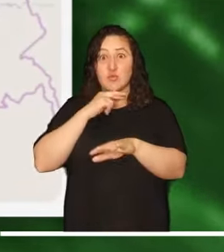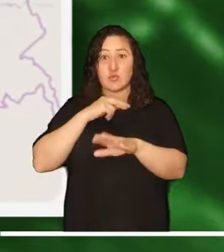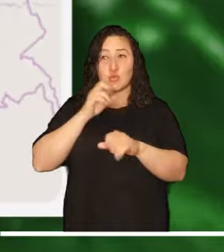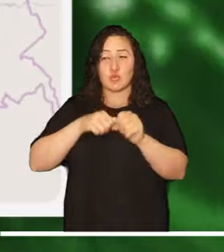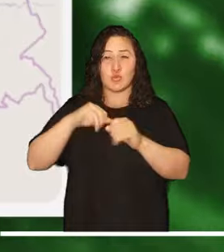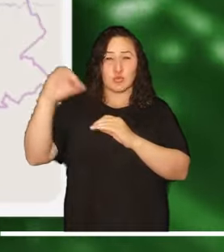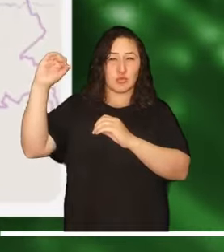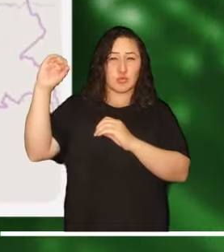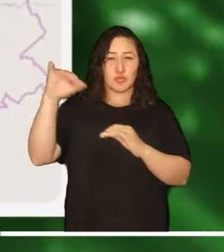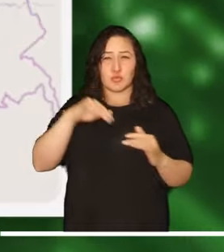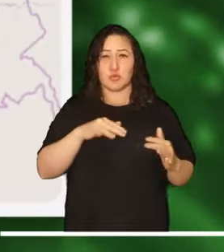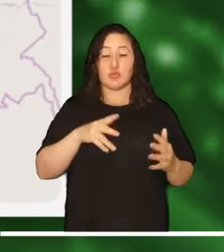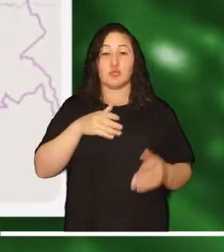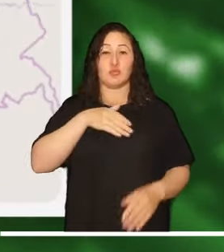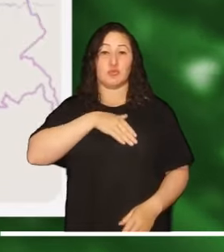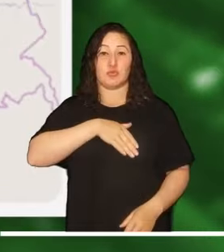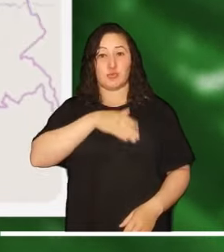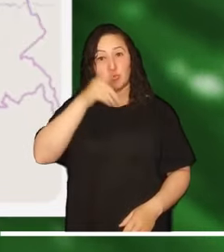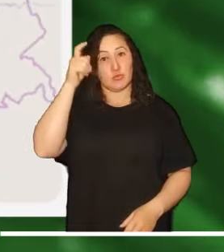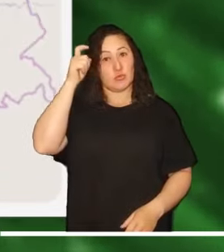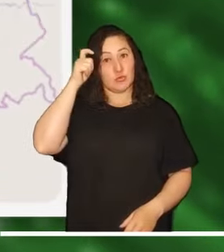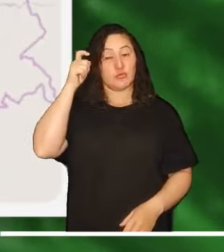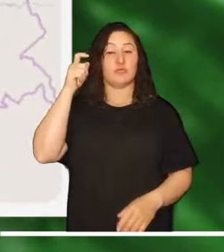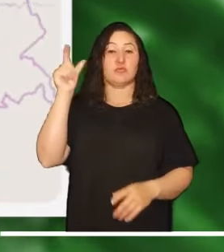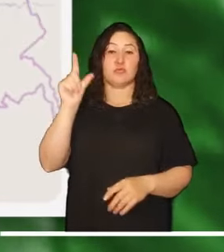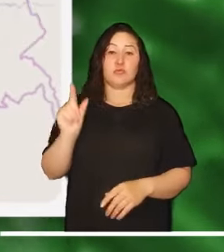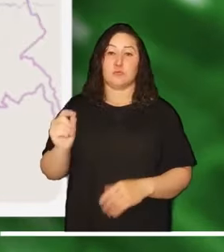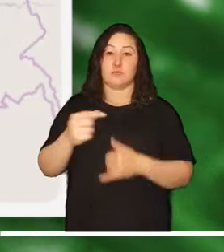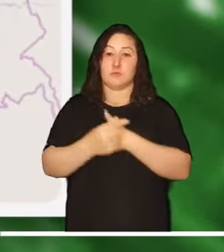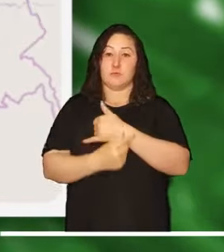Tolima y moderada en Valle del Cauca.